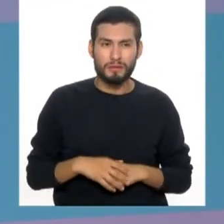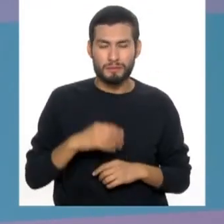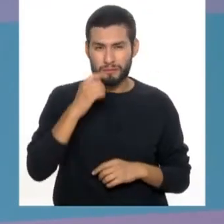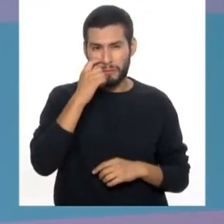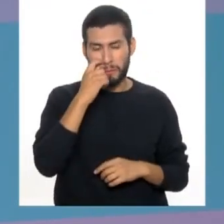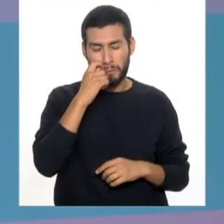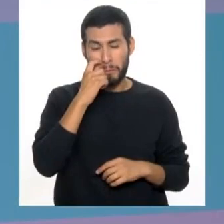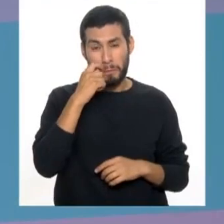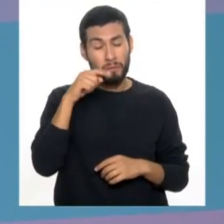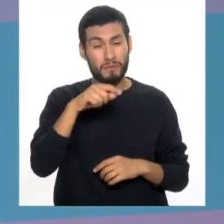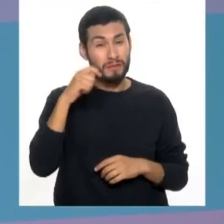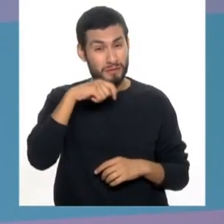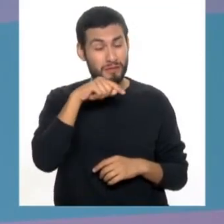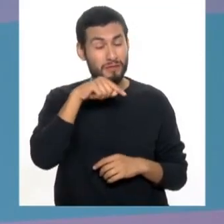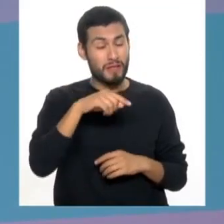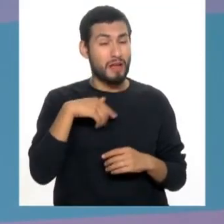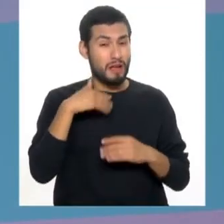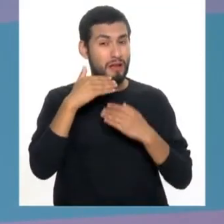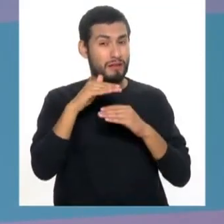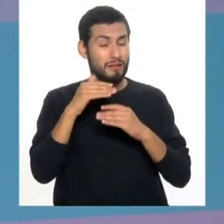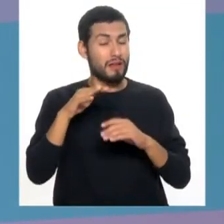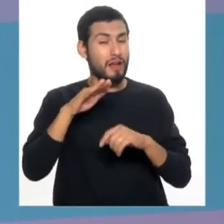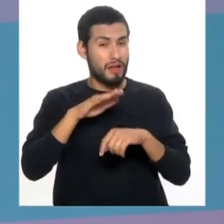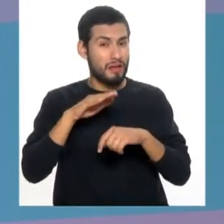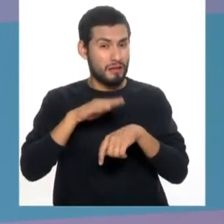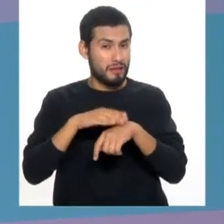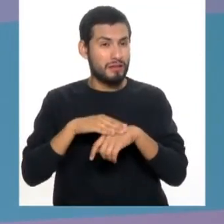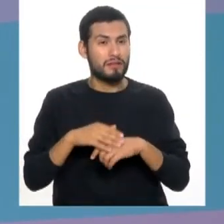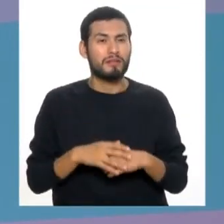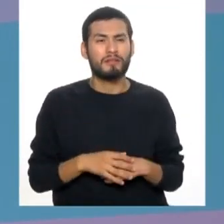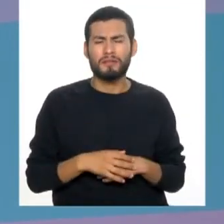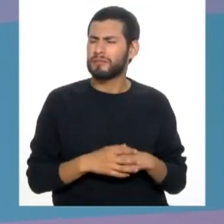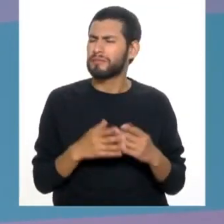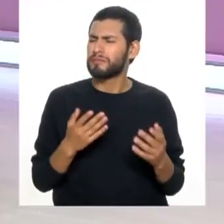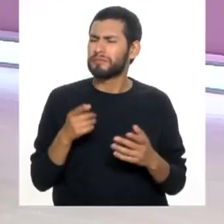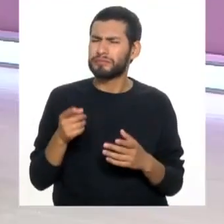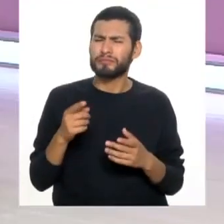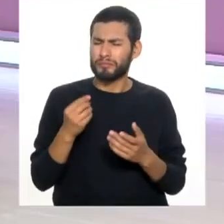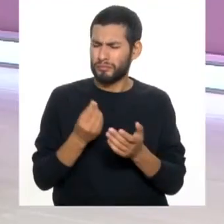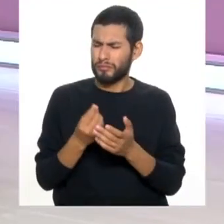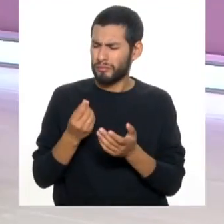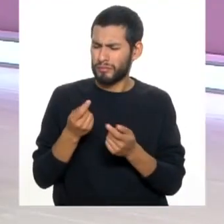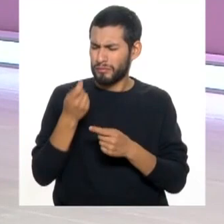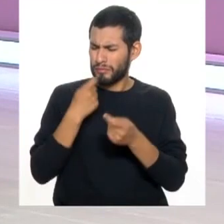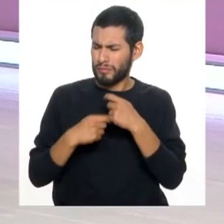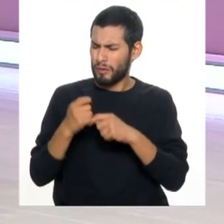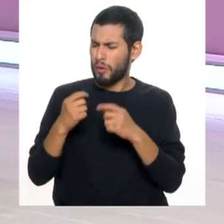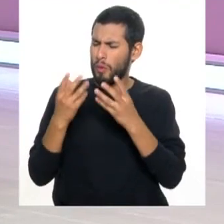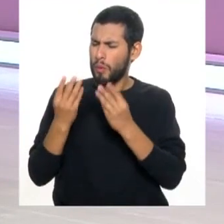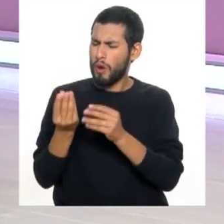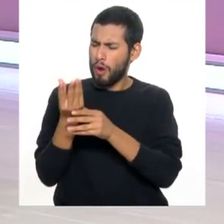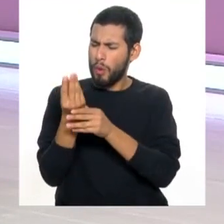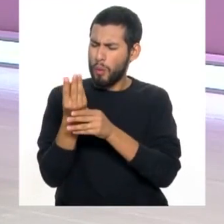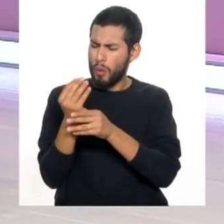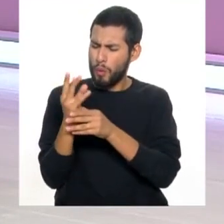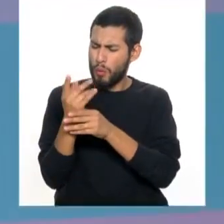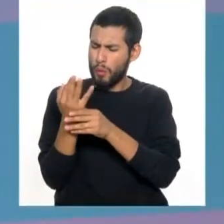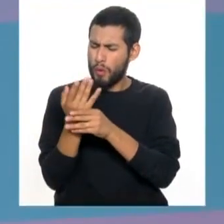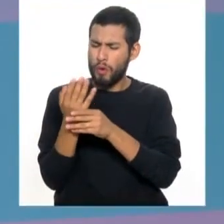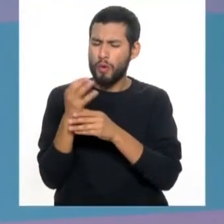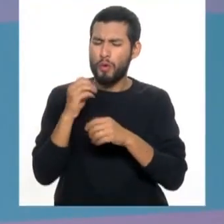ese detalle, las casas dentales se han sacado. ¿Y para qué existe ese cepillo que se vende como suave, medio o duro?